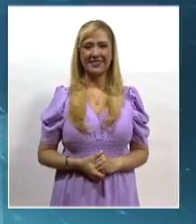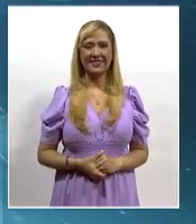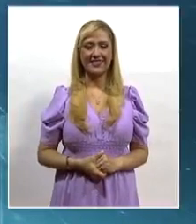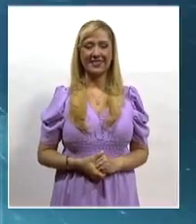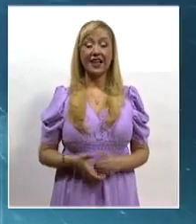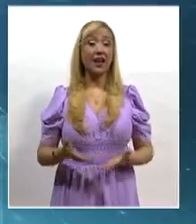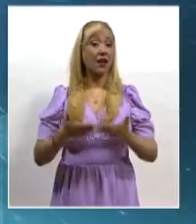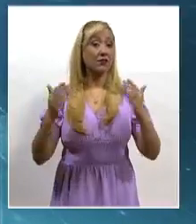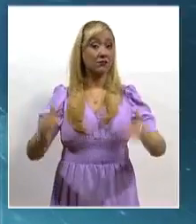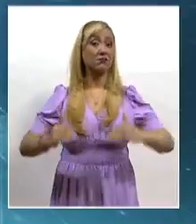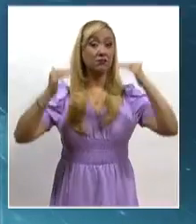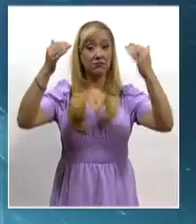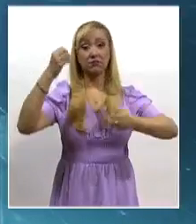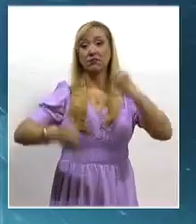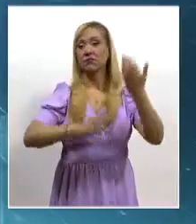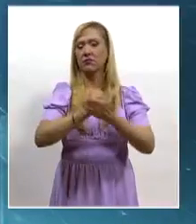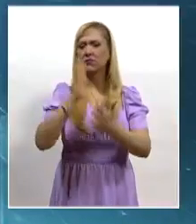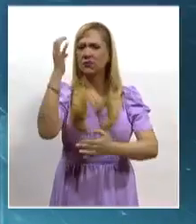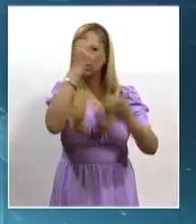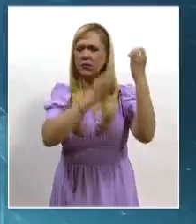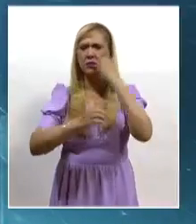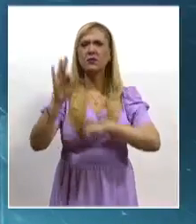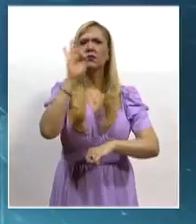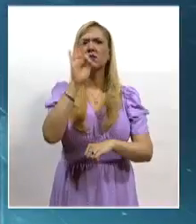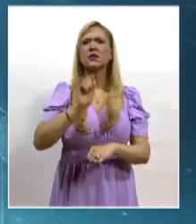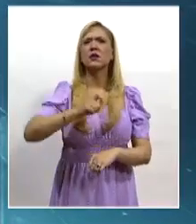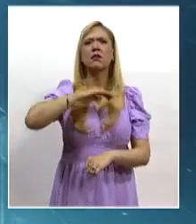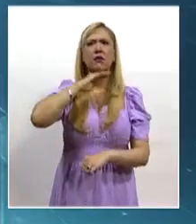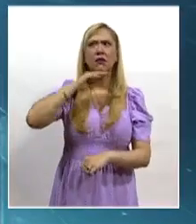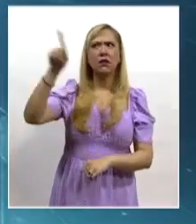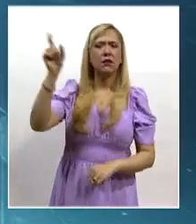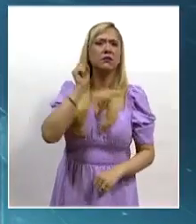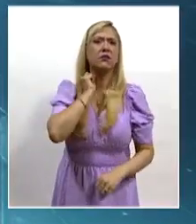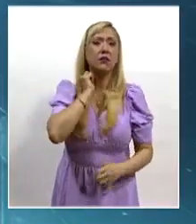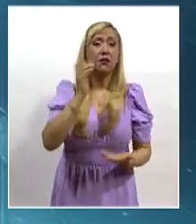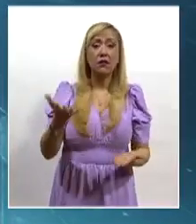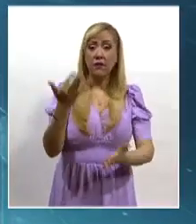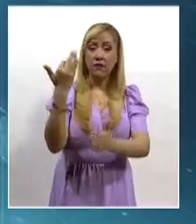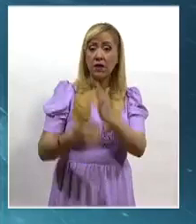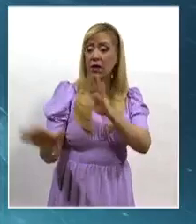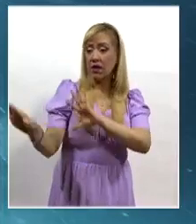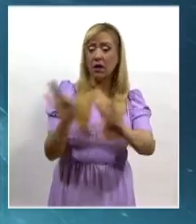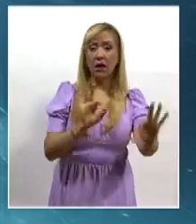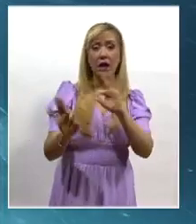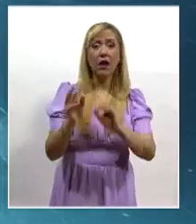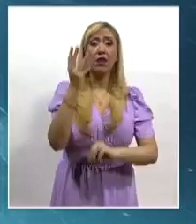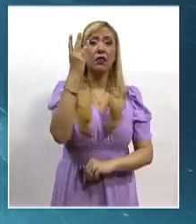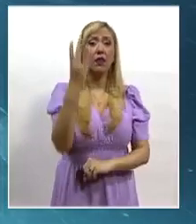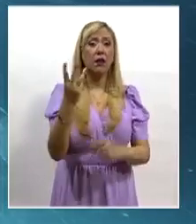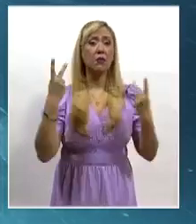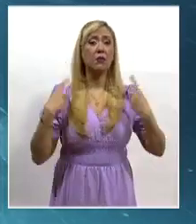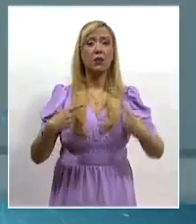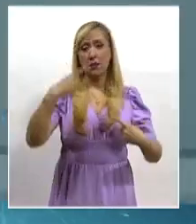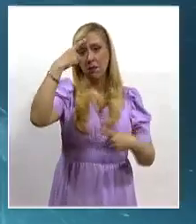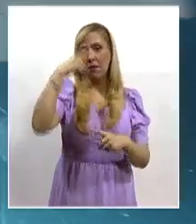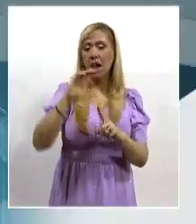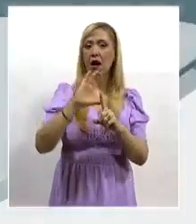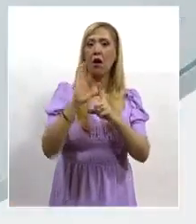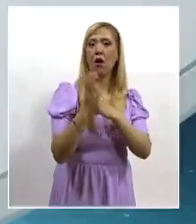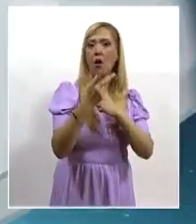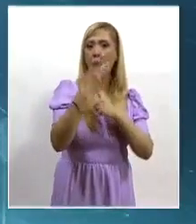La Suprema Corte analizó posible omisión del Senado ante la falta de designación de tres comisionados del INAI.